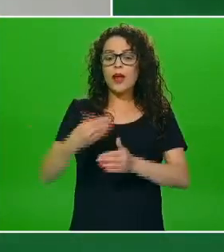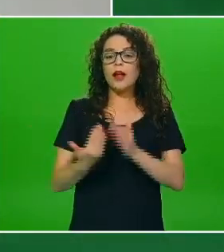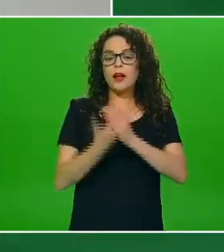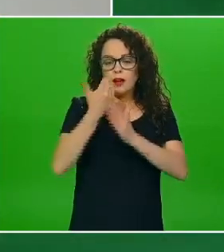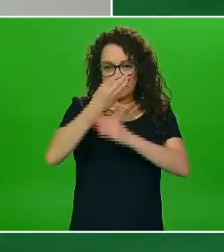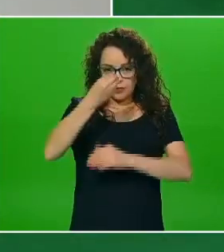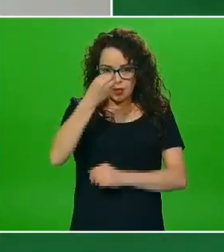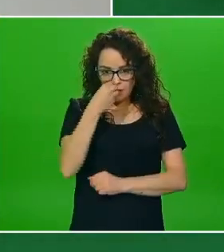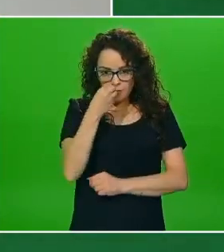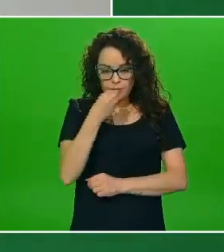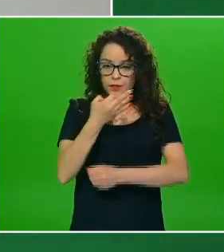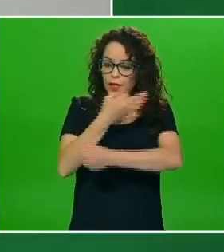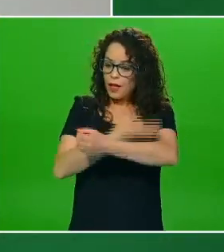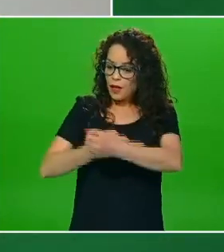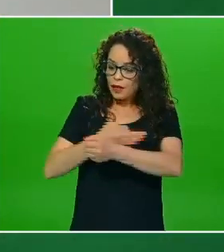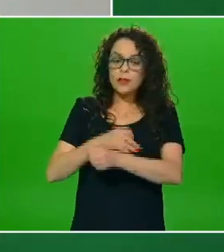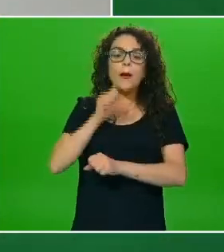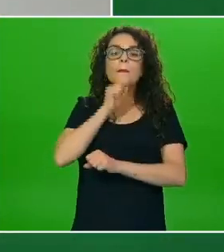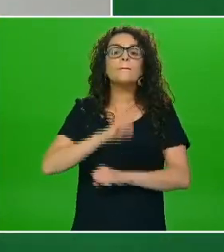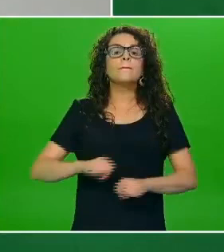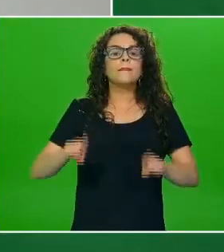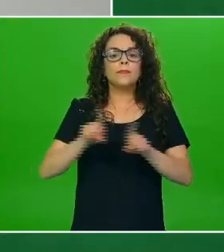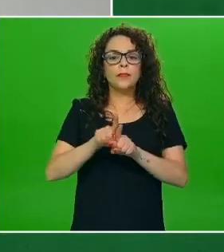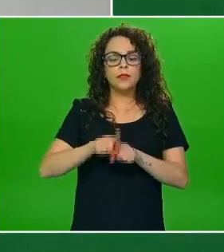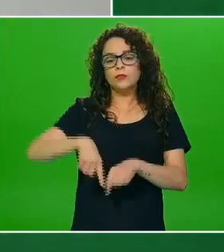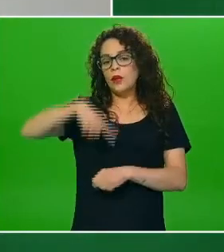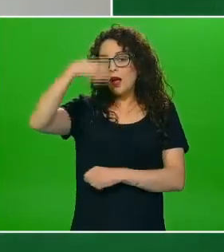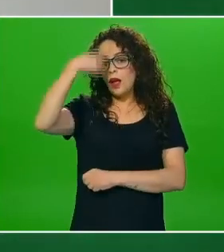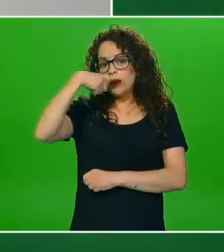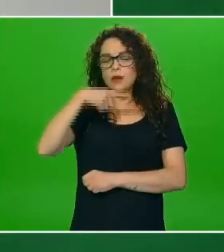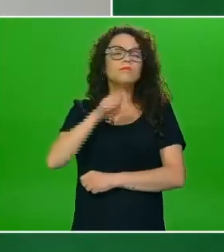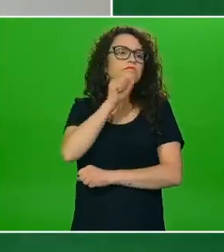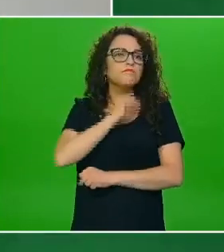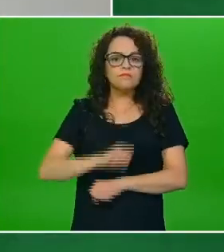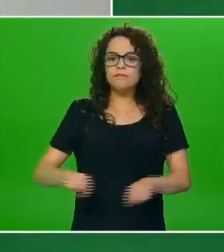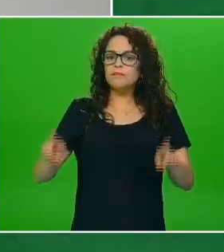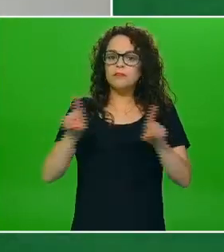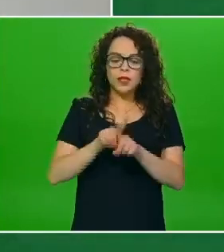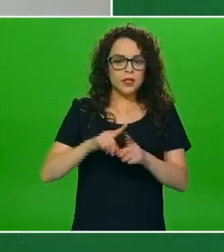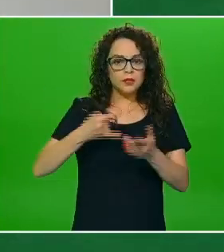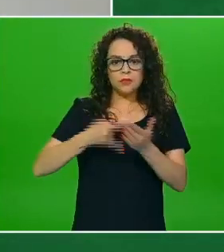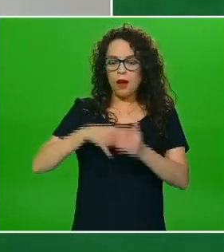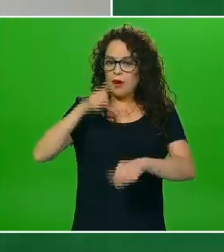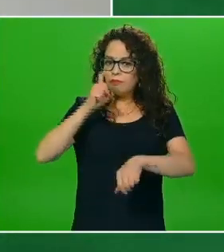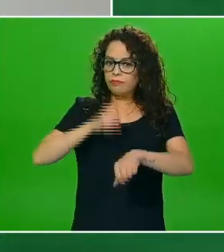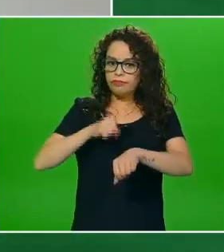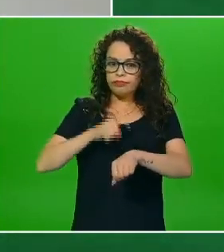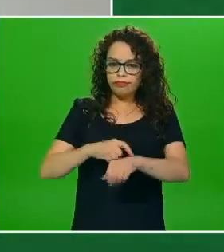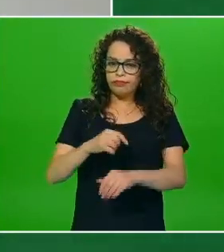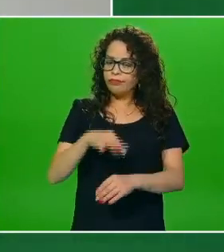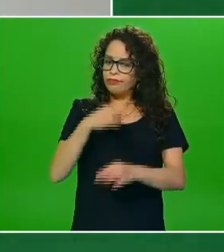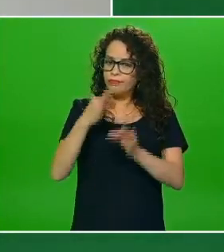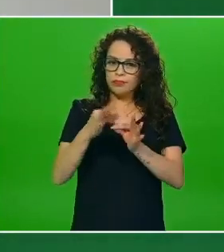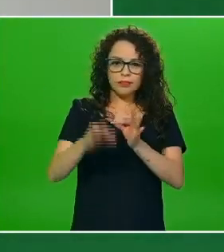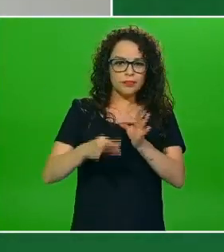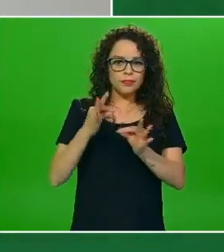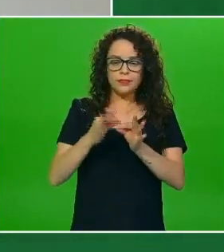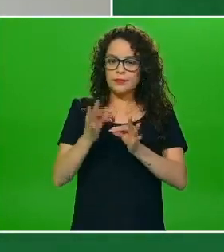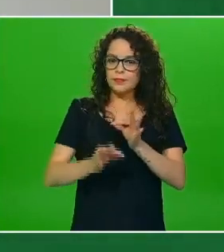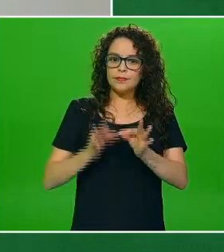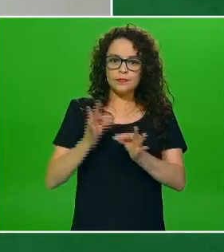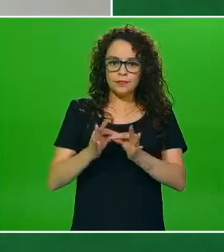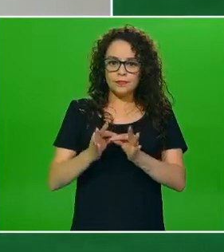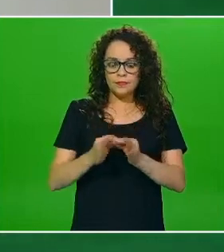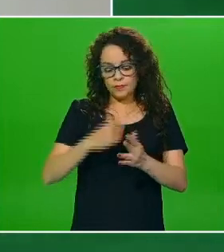se busque comer a la misma hora y cenar a la misma hora comentaba esta parte de la colación porque